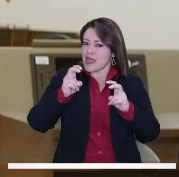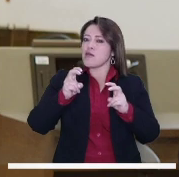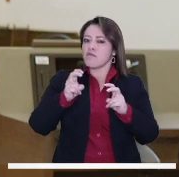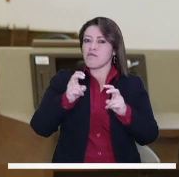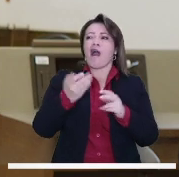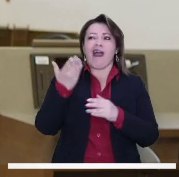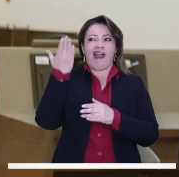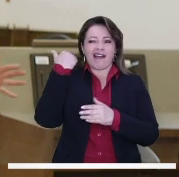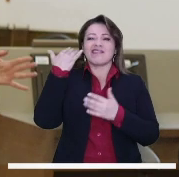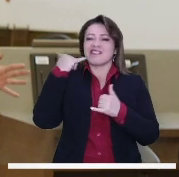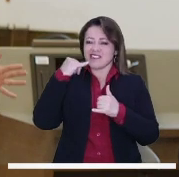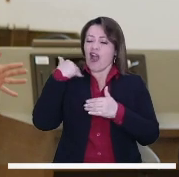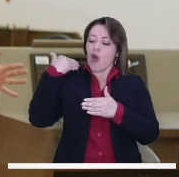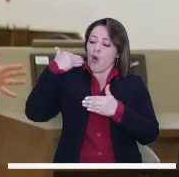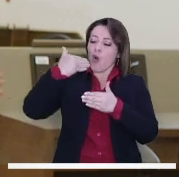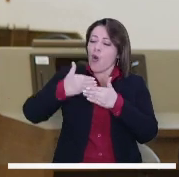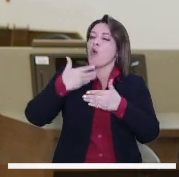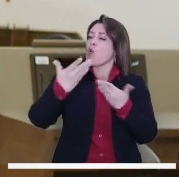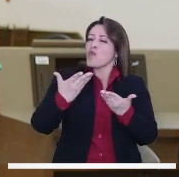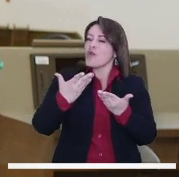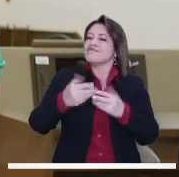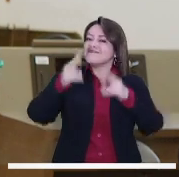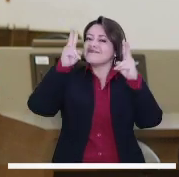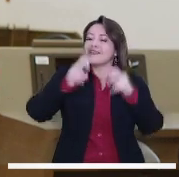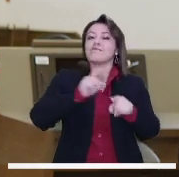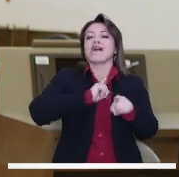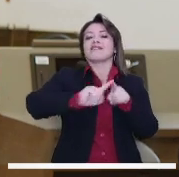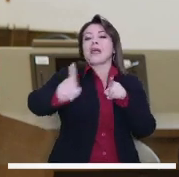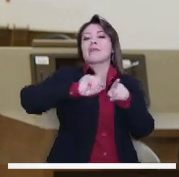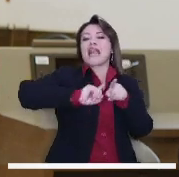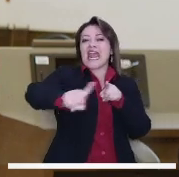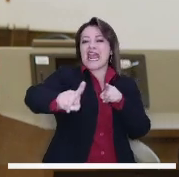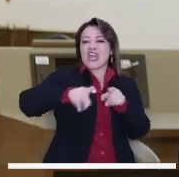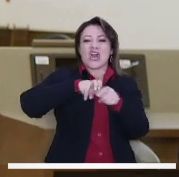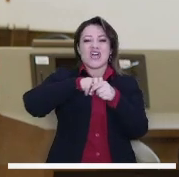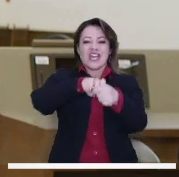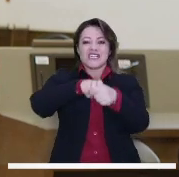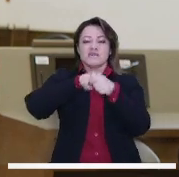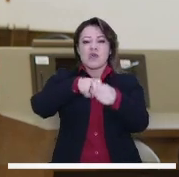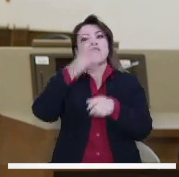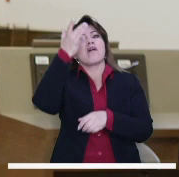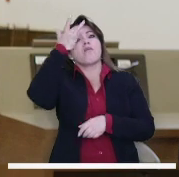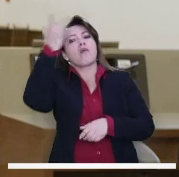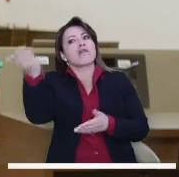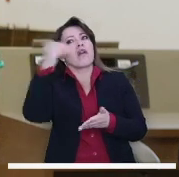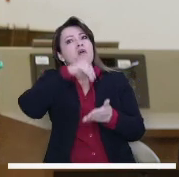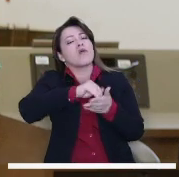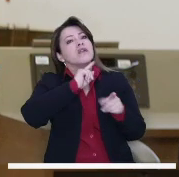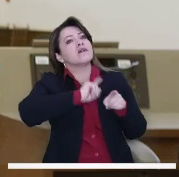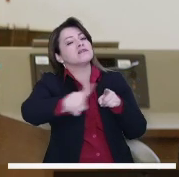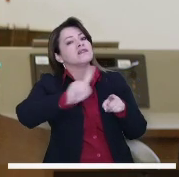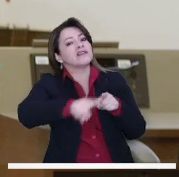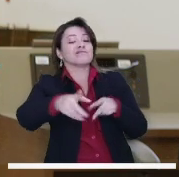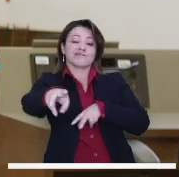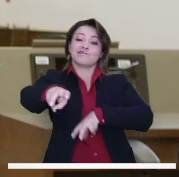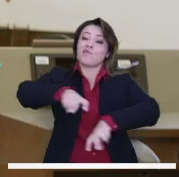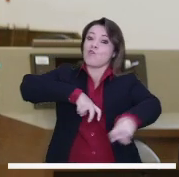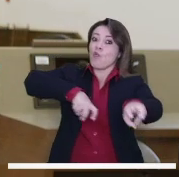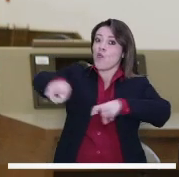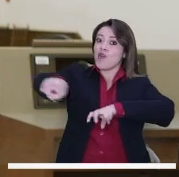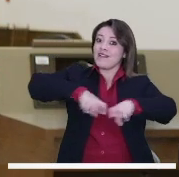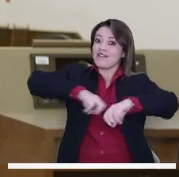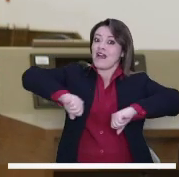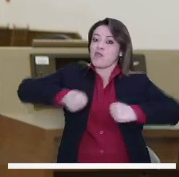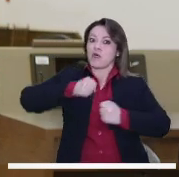hablando de un tema que ha sido bastante polémico. Continuaremos con el Transmilenio. ¿Esto por qué? Bueno, porque la movilidad,